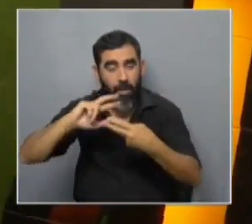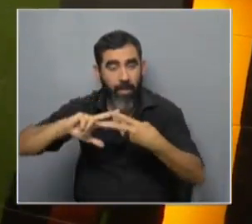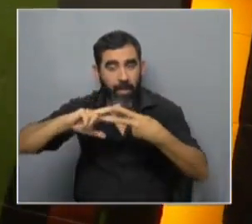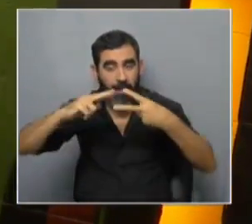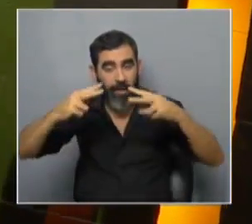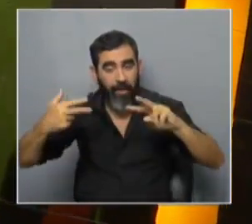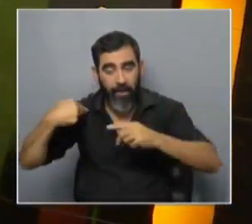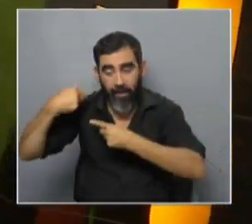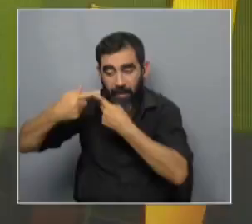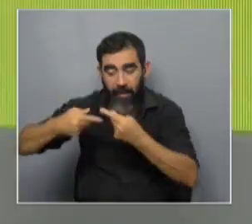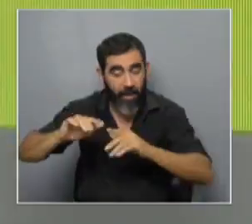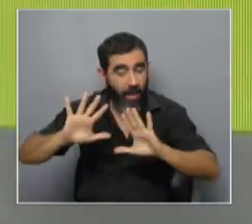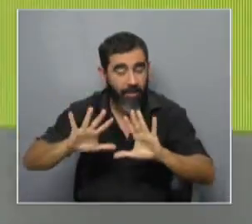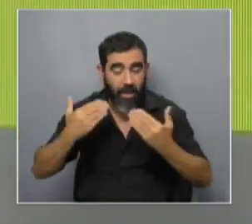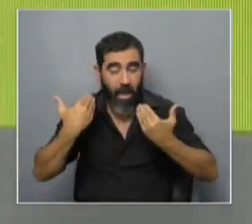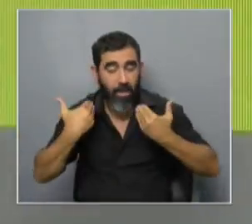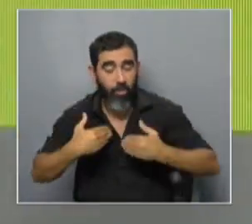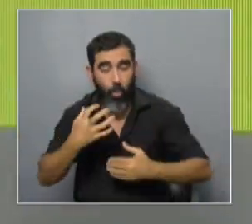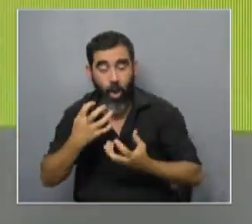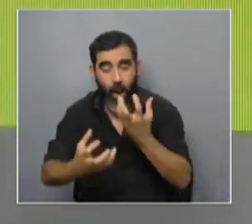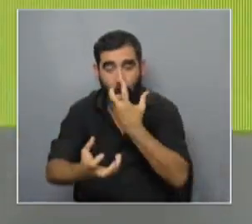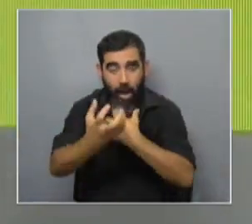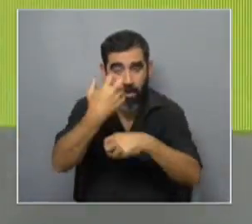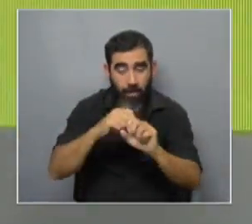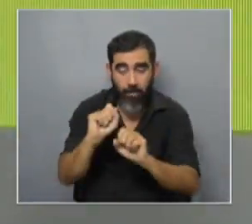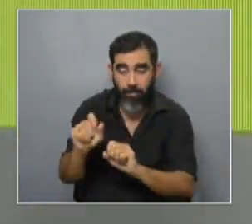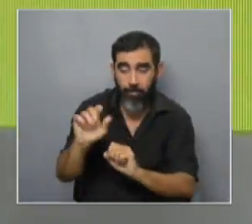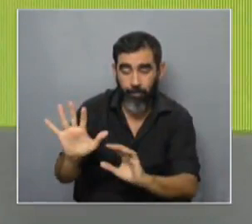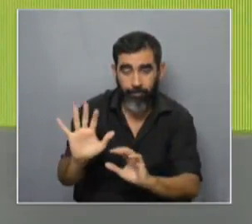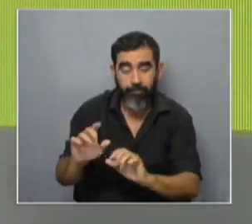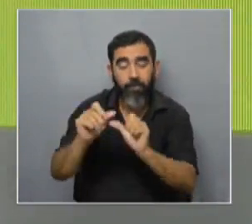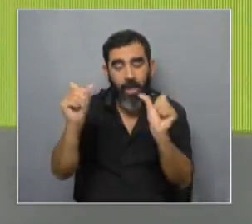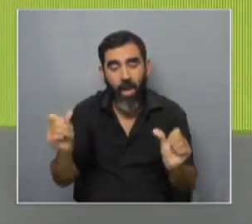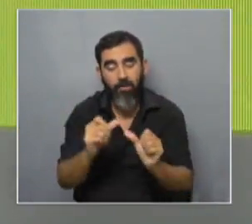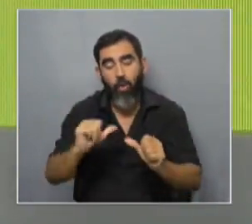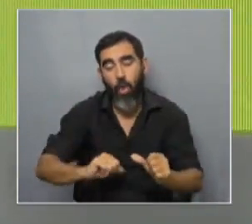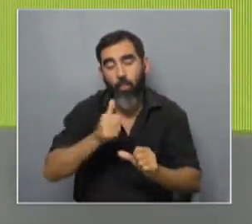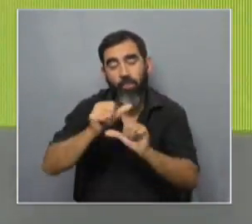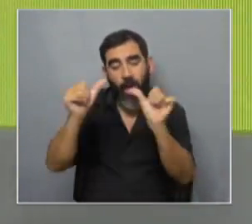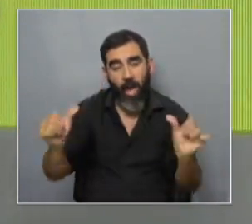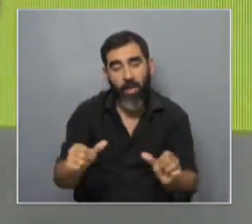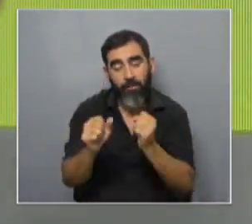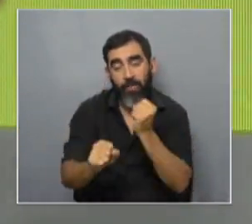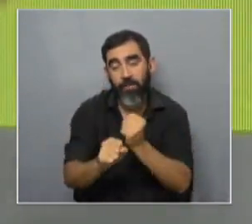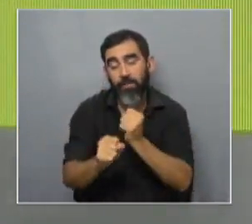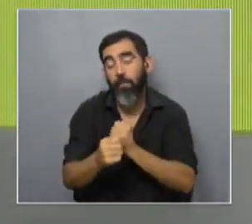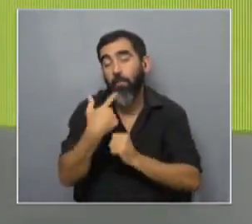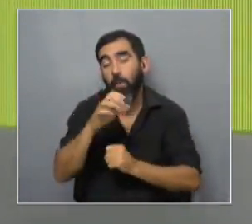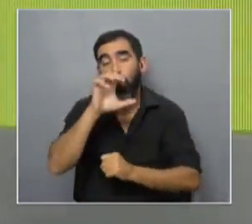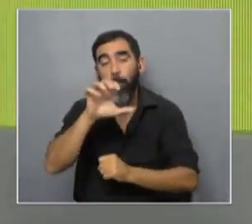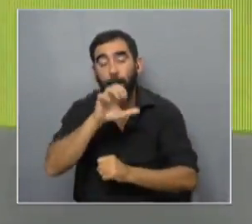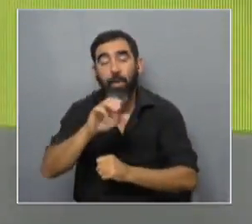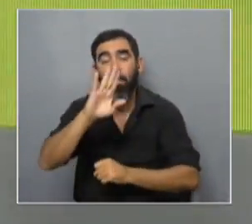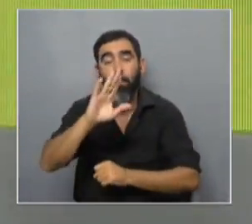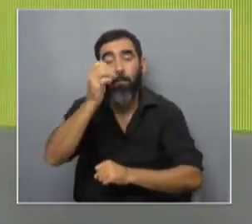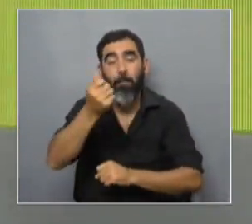que es el comportamiento animal tiene determinadas características y aplicarlo a una actividad de trabajo como en este caso es el perro pastor